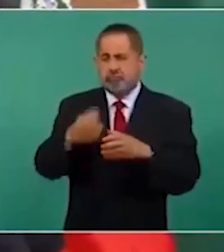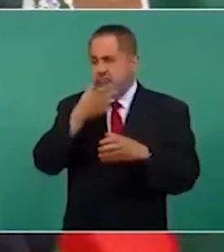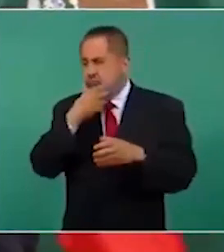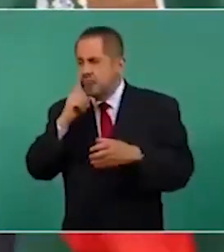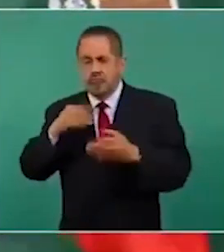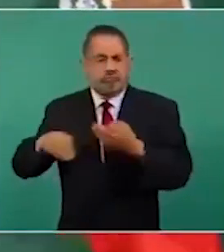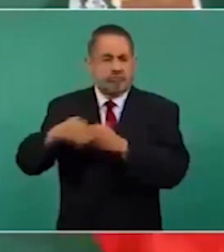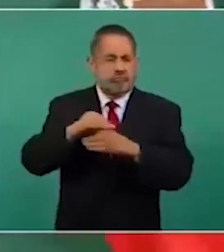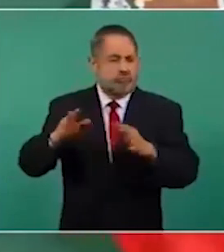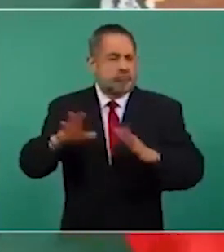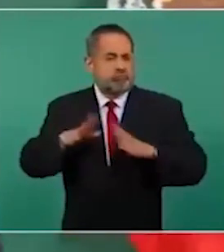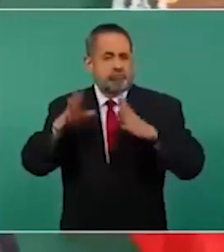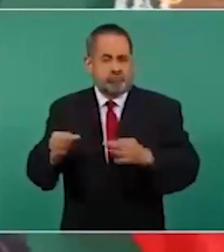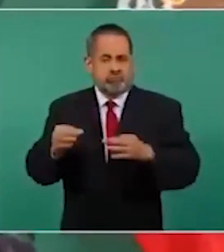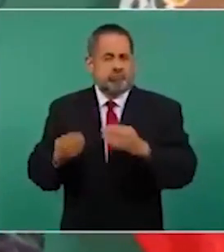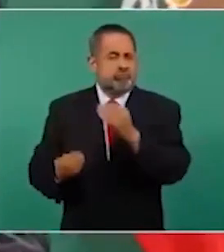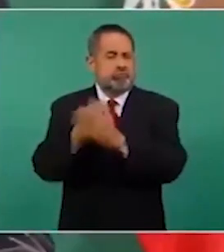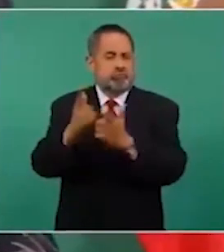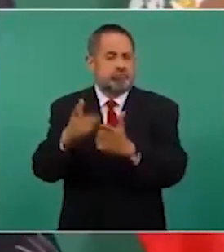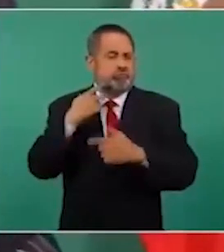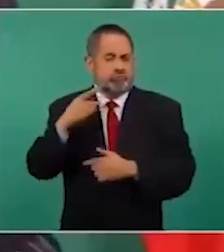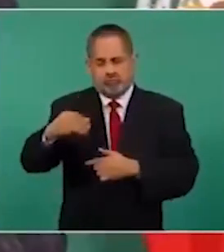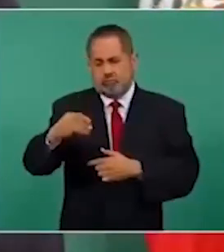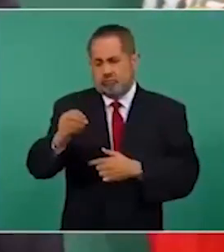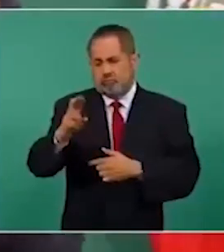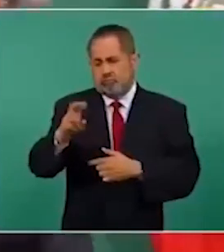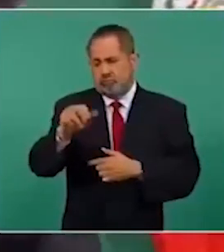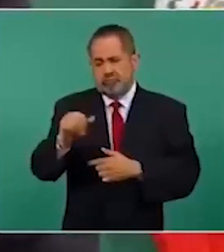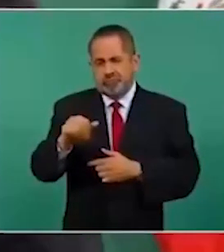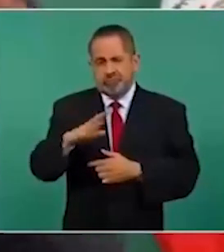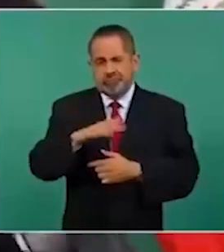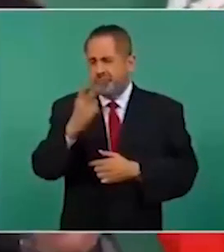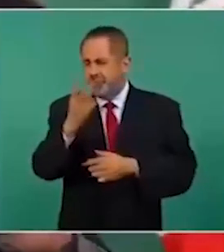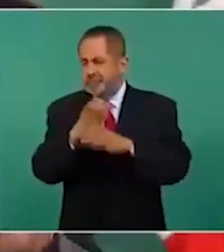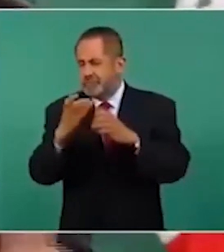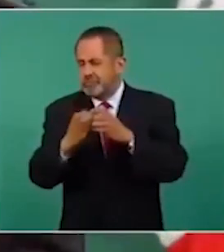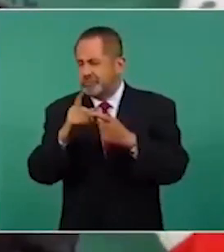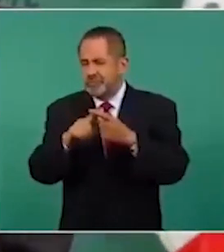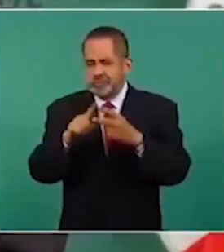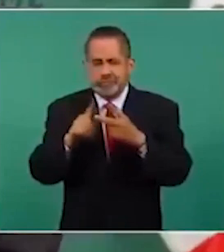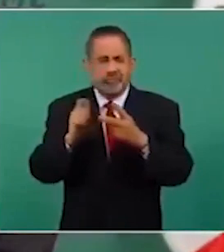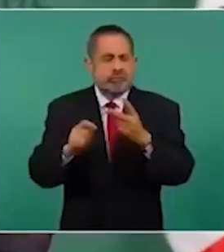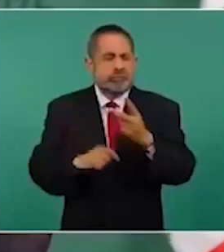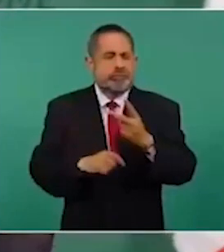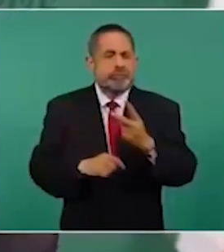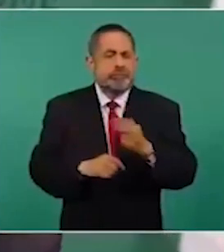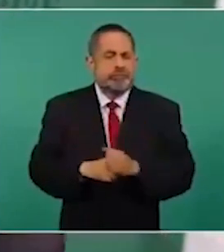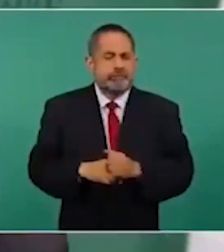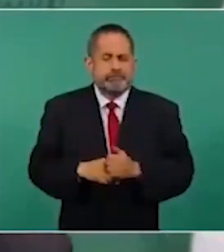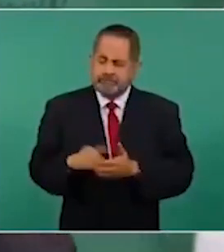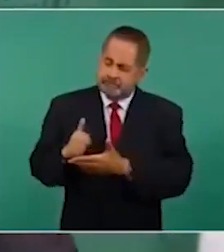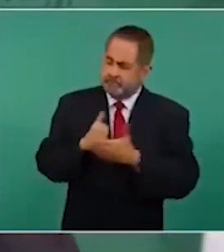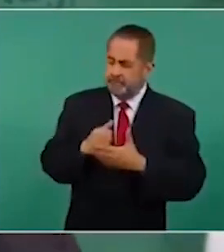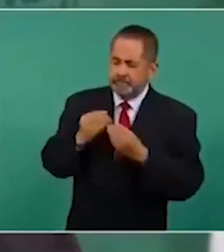Hombres, Morena. Y hubieron dos cosas que nos